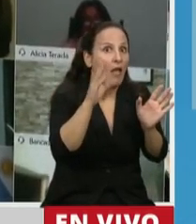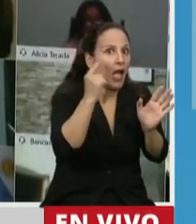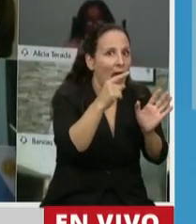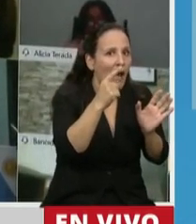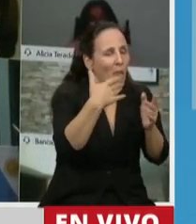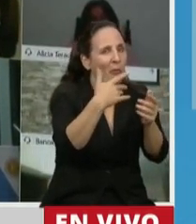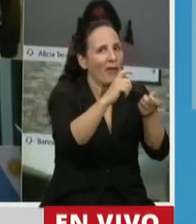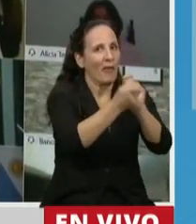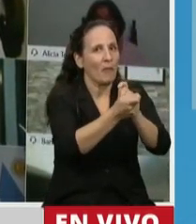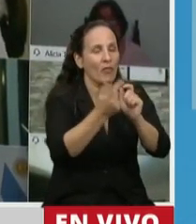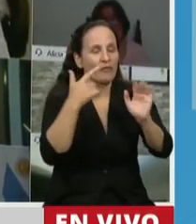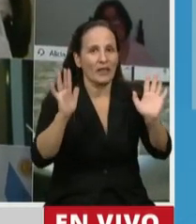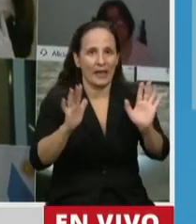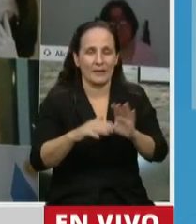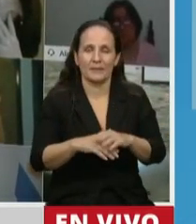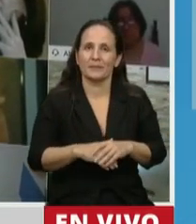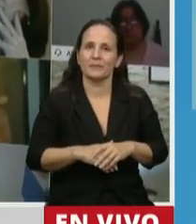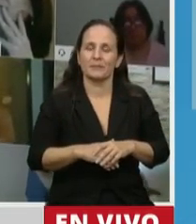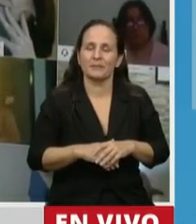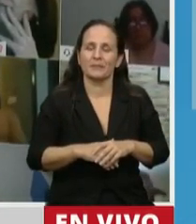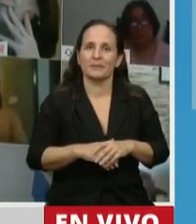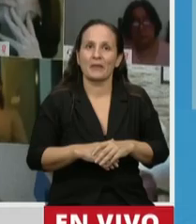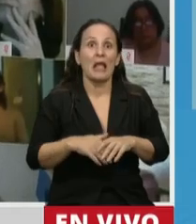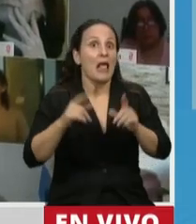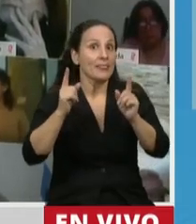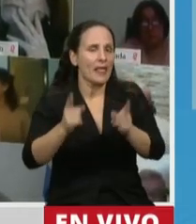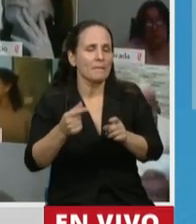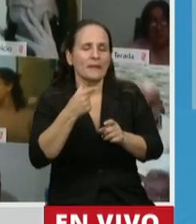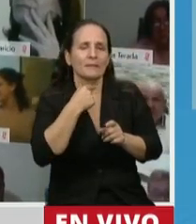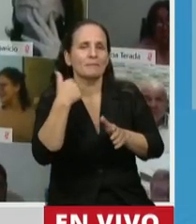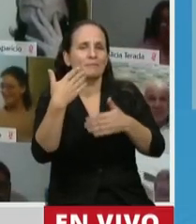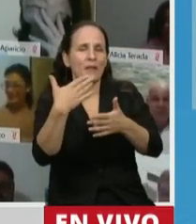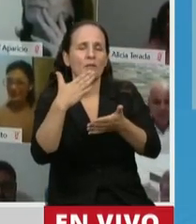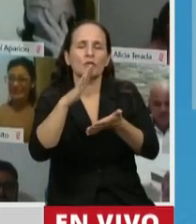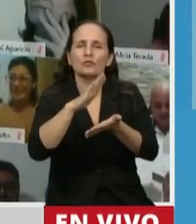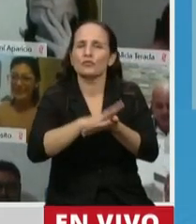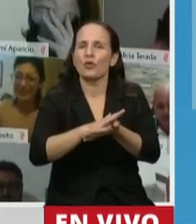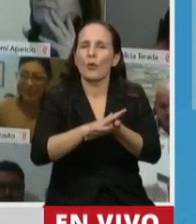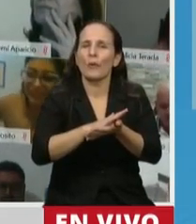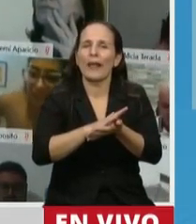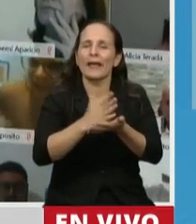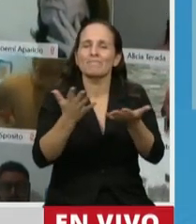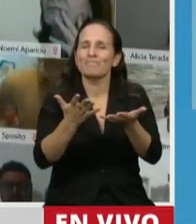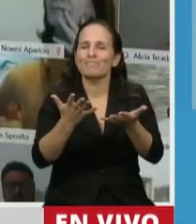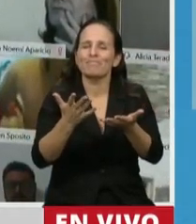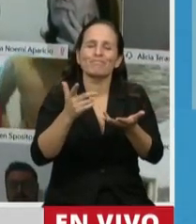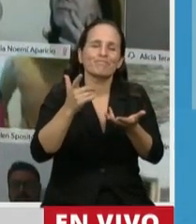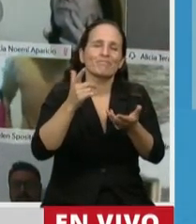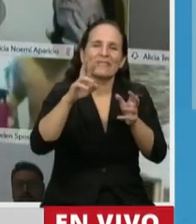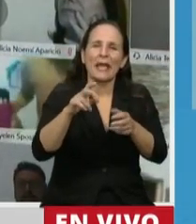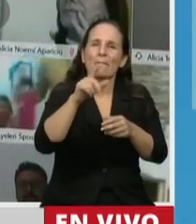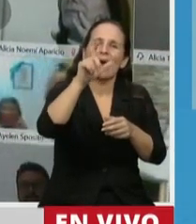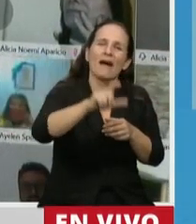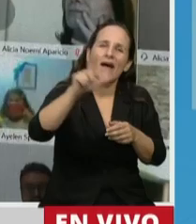Por otra parte, quiero también referirme a algunas cuestiones por ahí de algunos hombres y mujeres